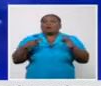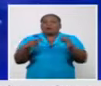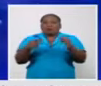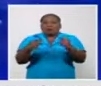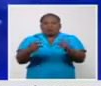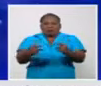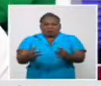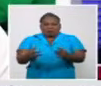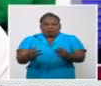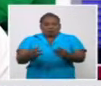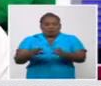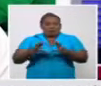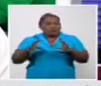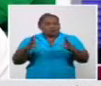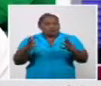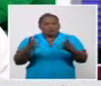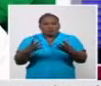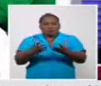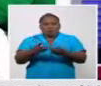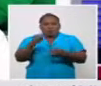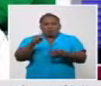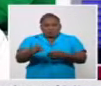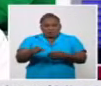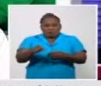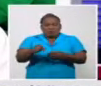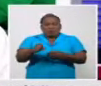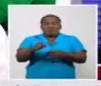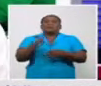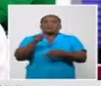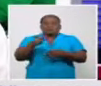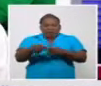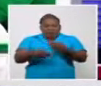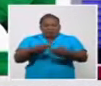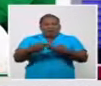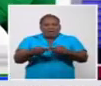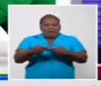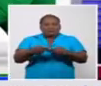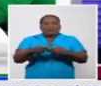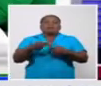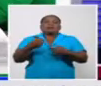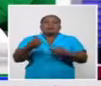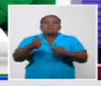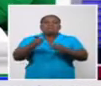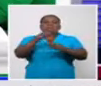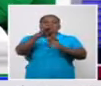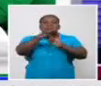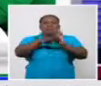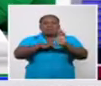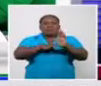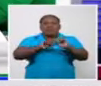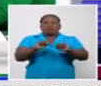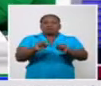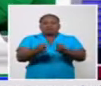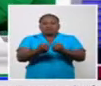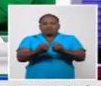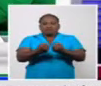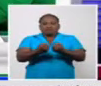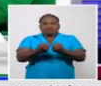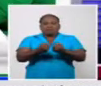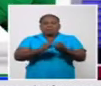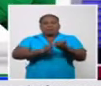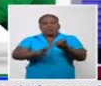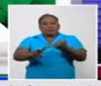conlleva a un grupo de medidas todavía de más restricción en estos territorios. Bueno, hoy los